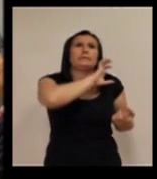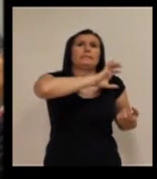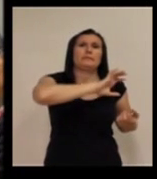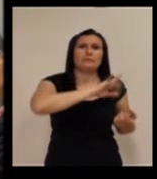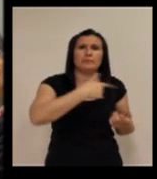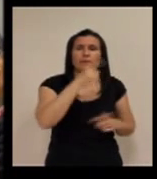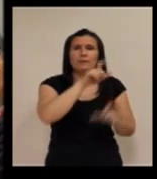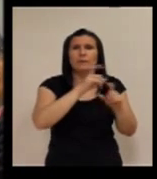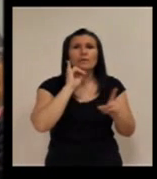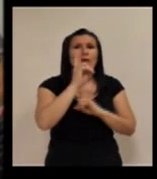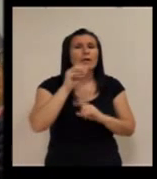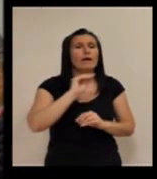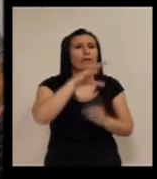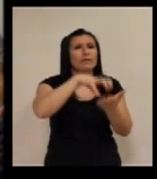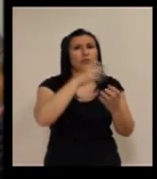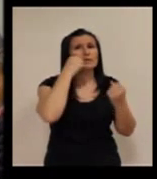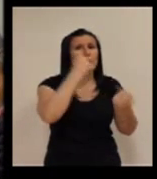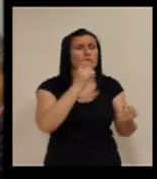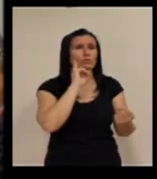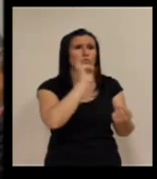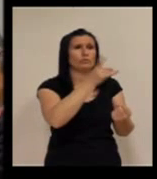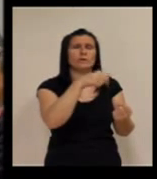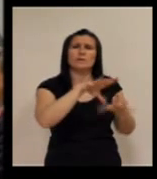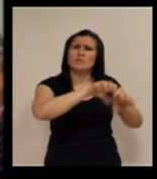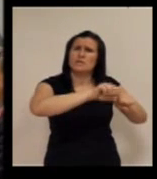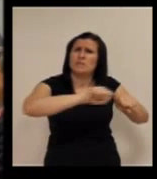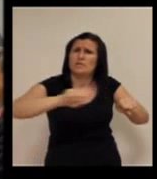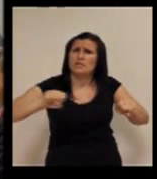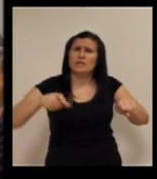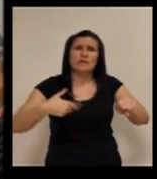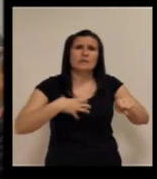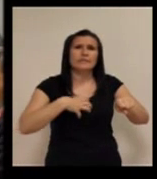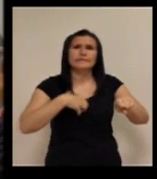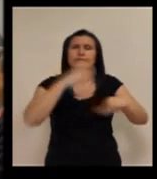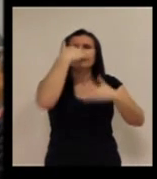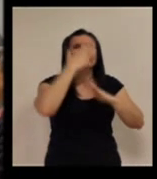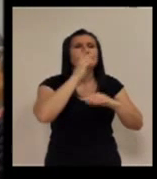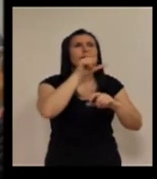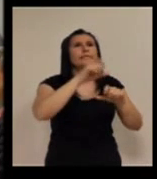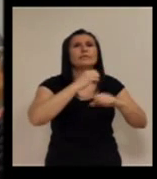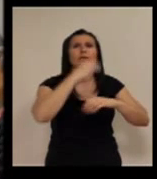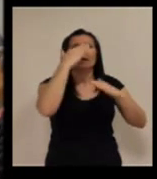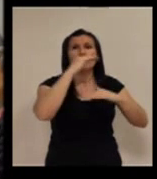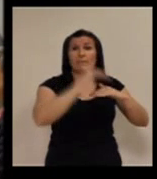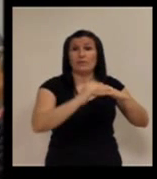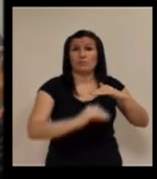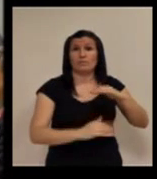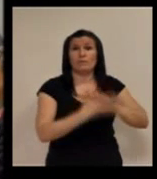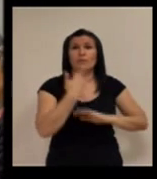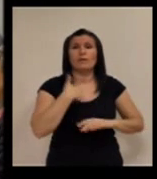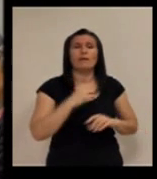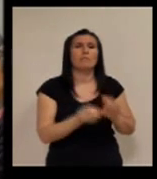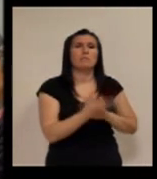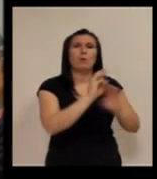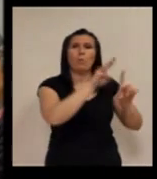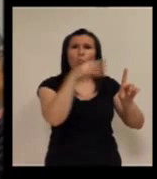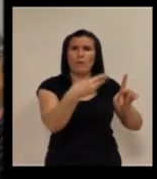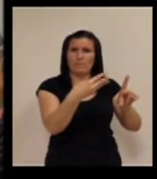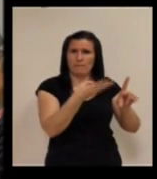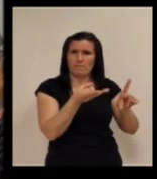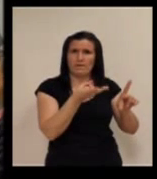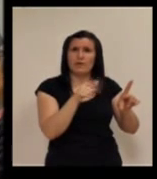personas que empiezan a llamar a su centro de salud, el teléfono está saturado, cada vez tienen menos gente de atención al público porque han abierto la vía web,